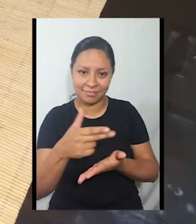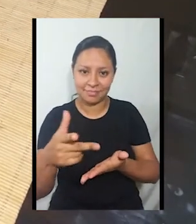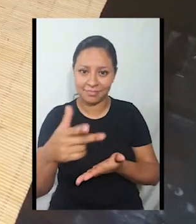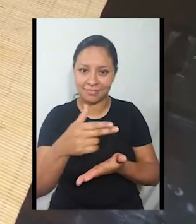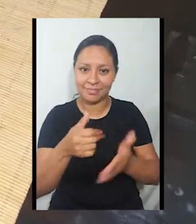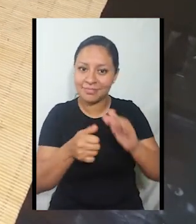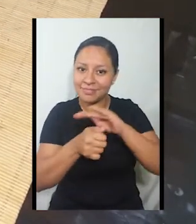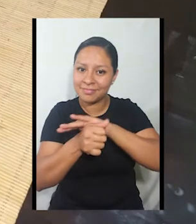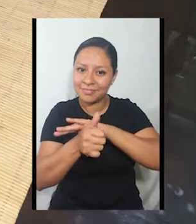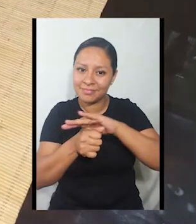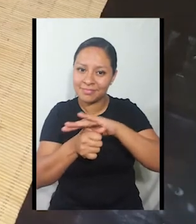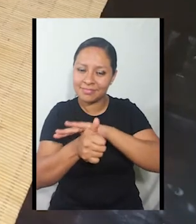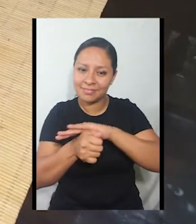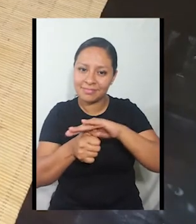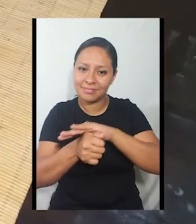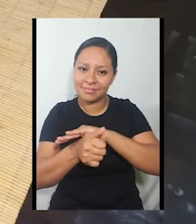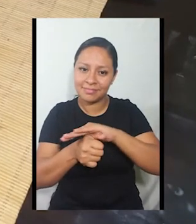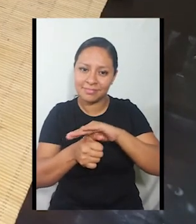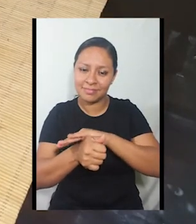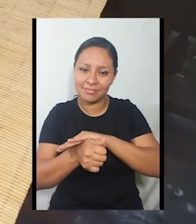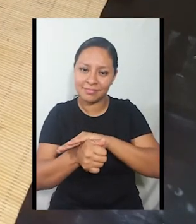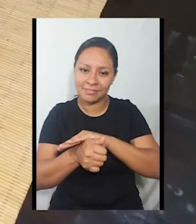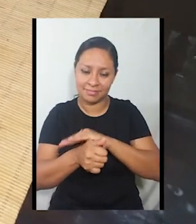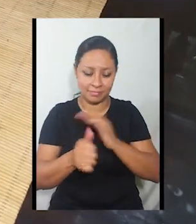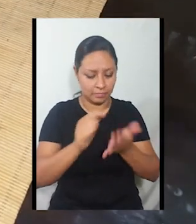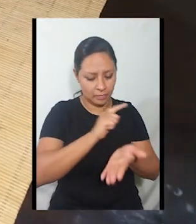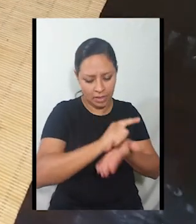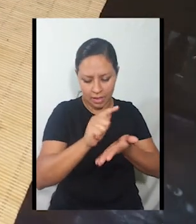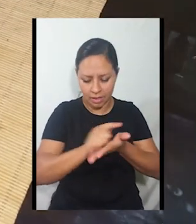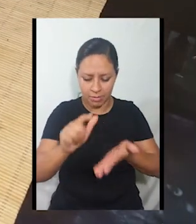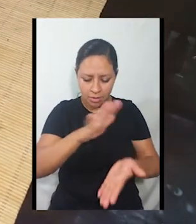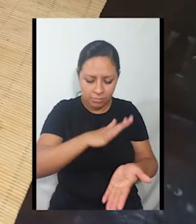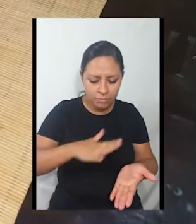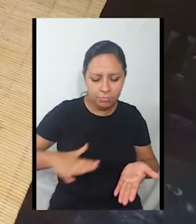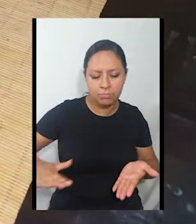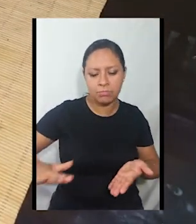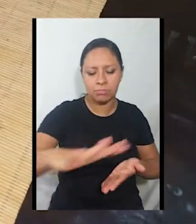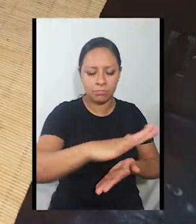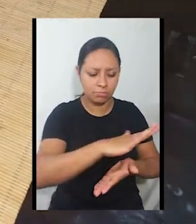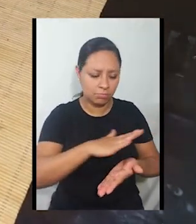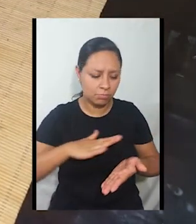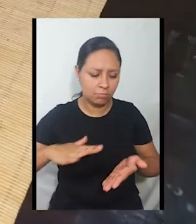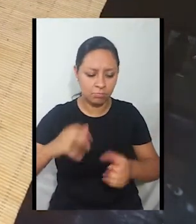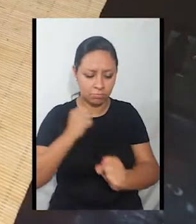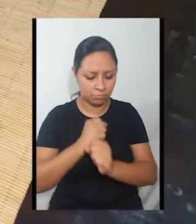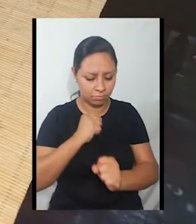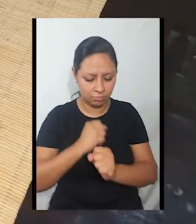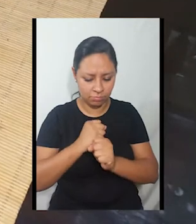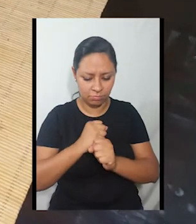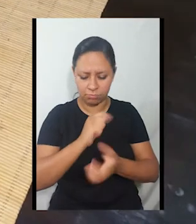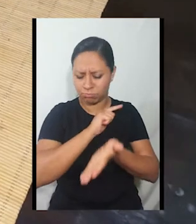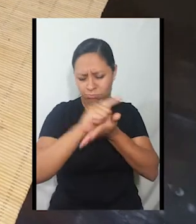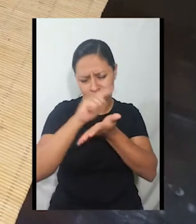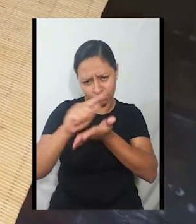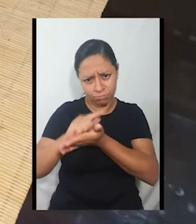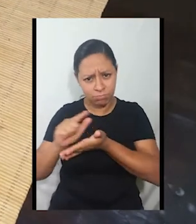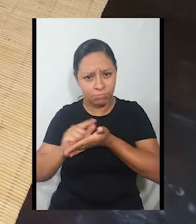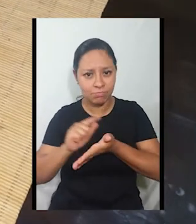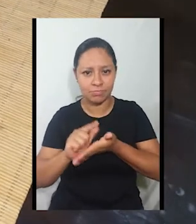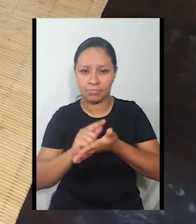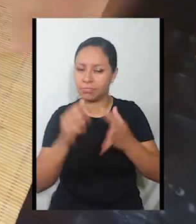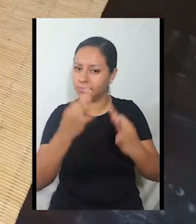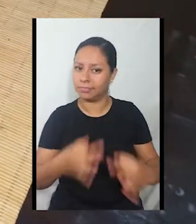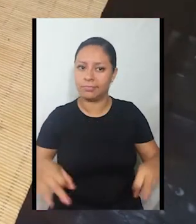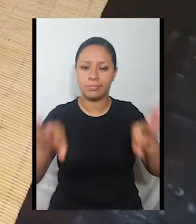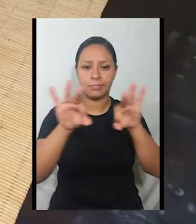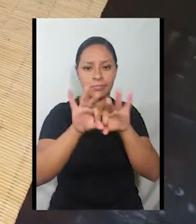a despejar nuestra área de trabajo porque es muy importante que trabajemos ordenados. Retiramos la tijera